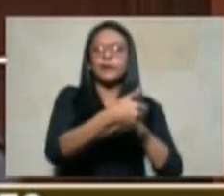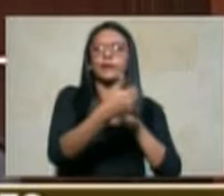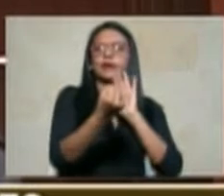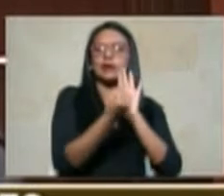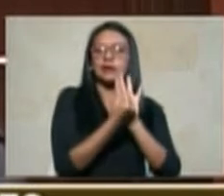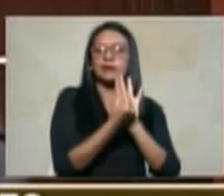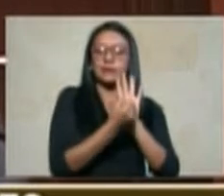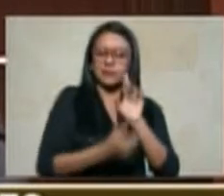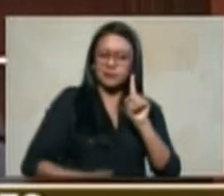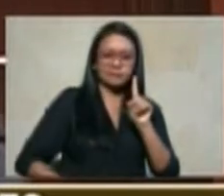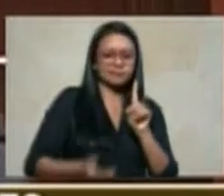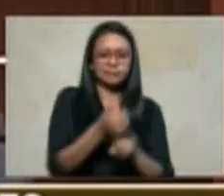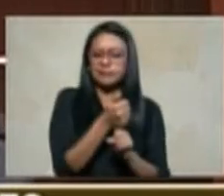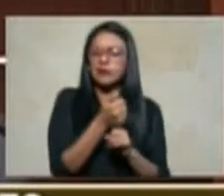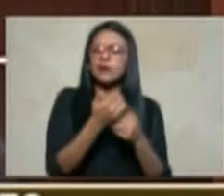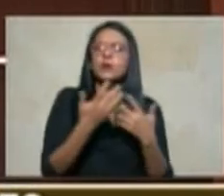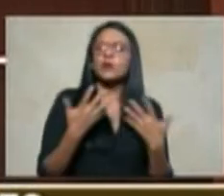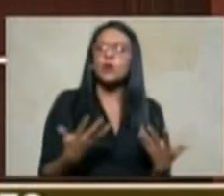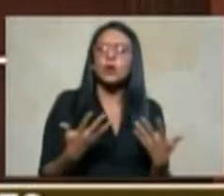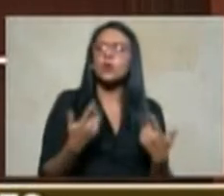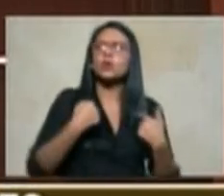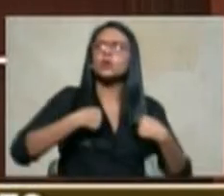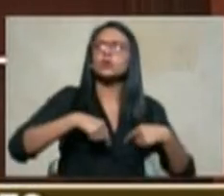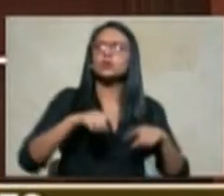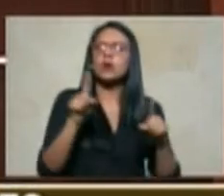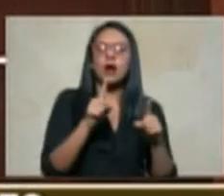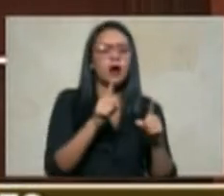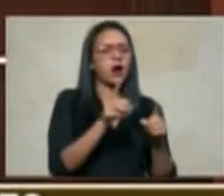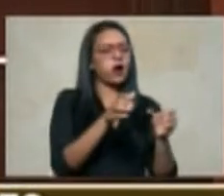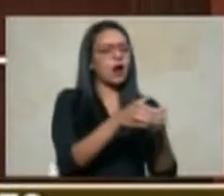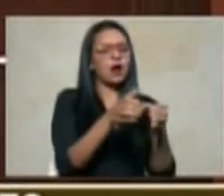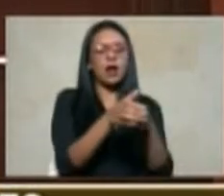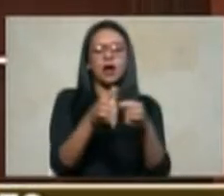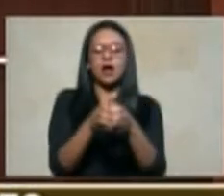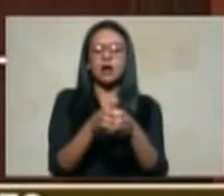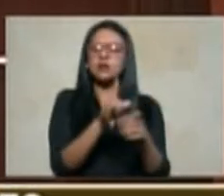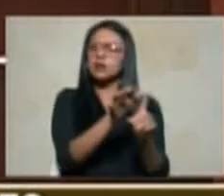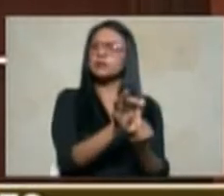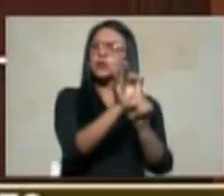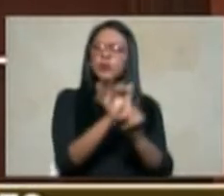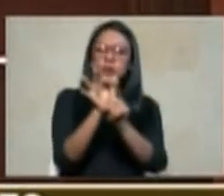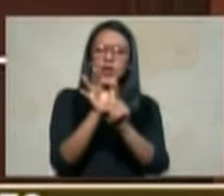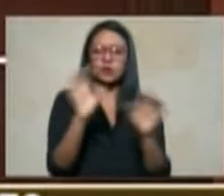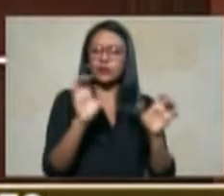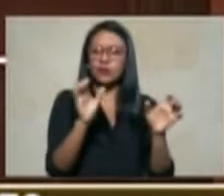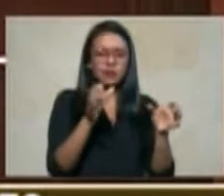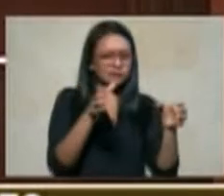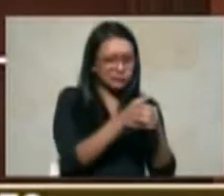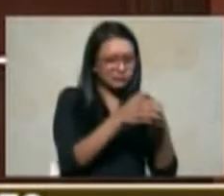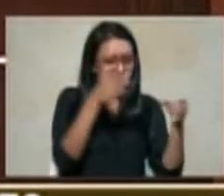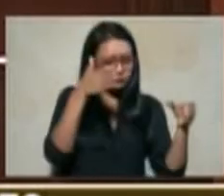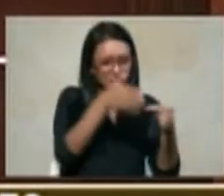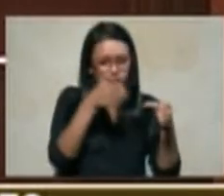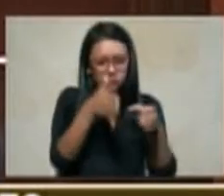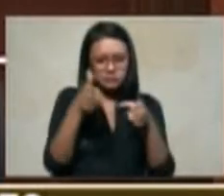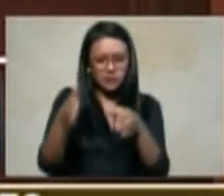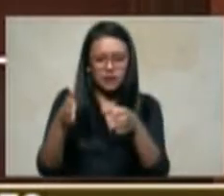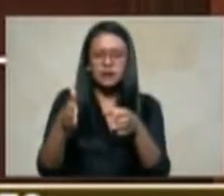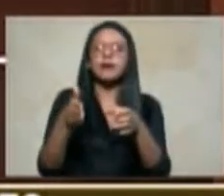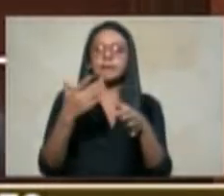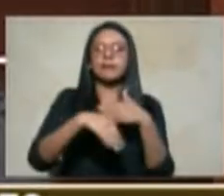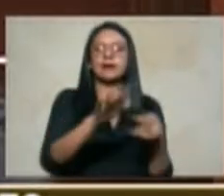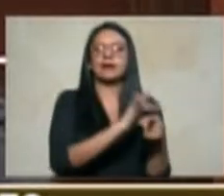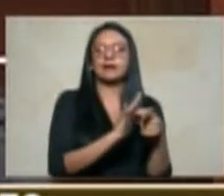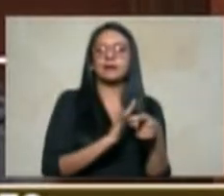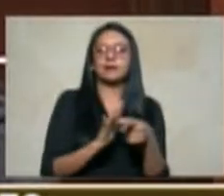no hacer distinciones entre los actores que generaron el hecho victimizante sino de aplicarse indistintamente